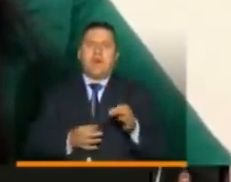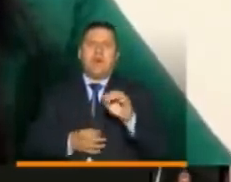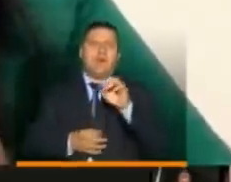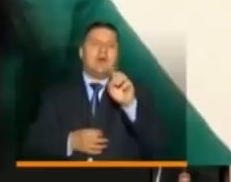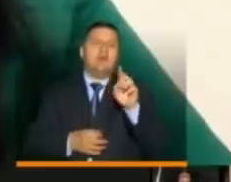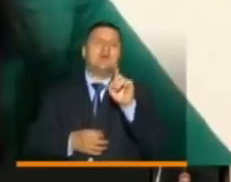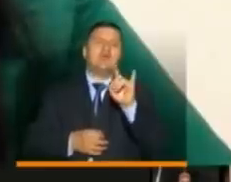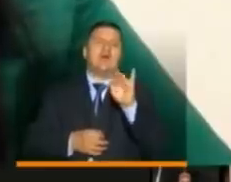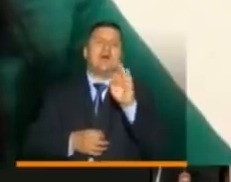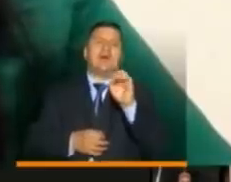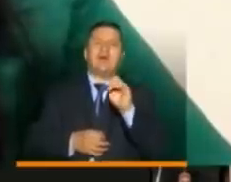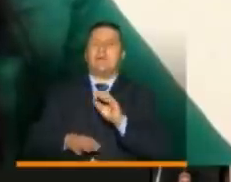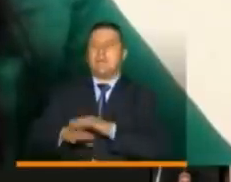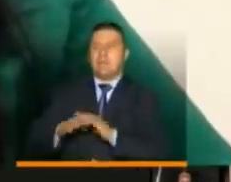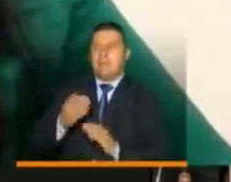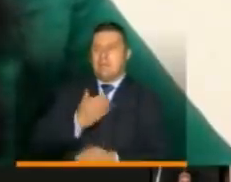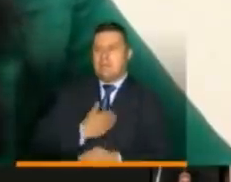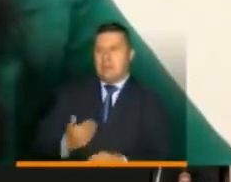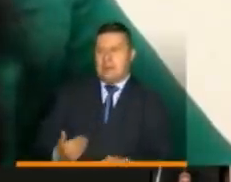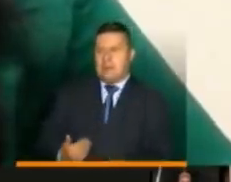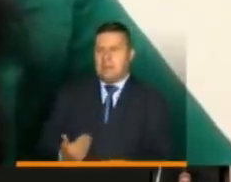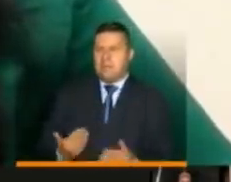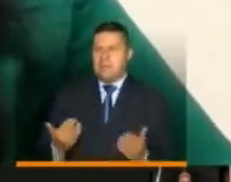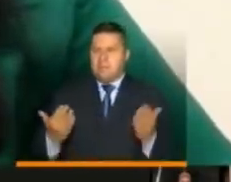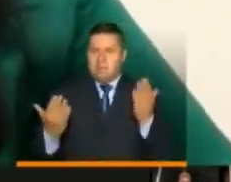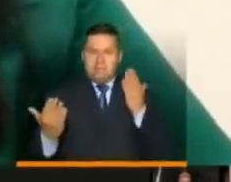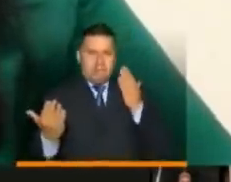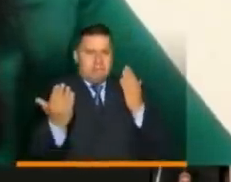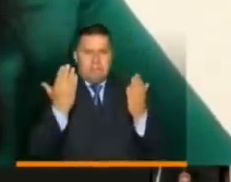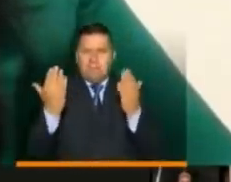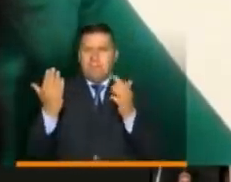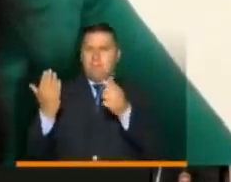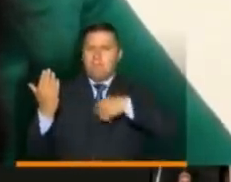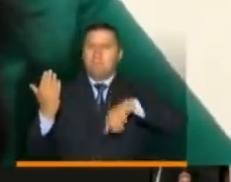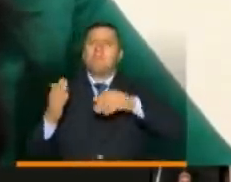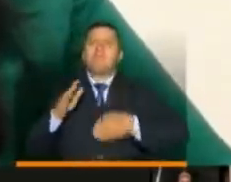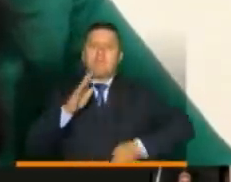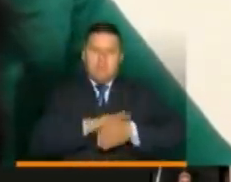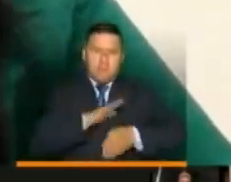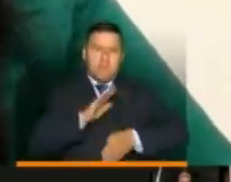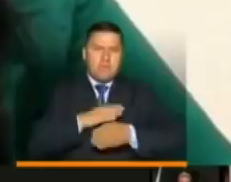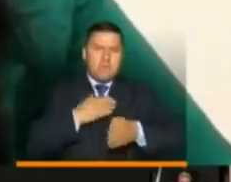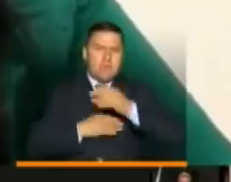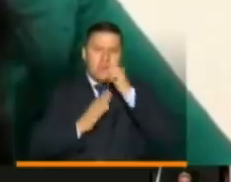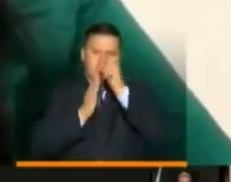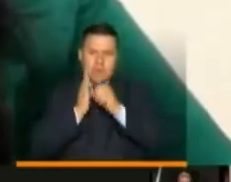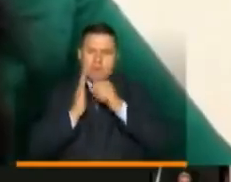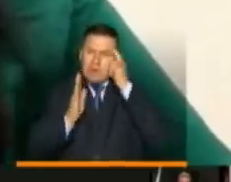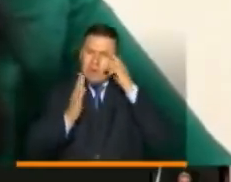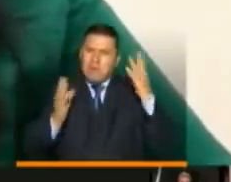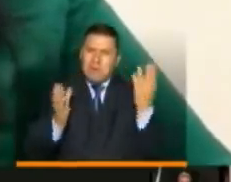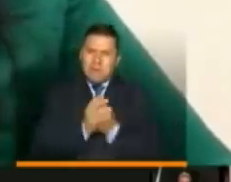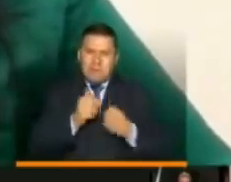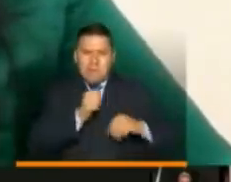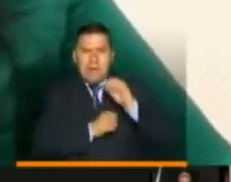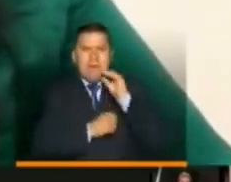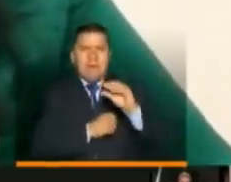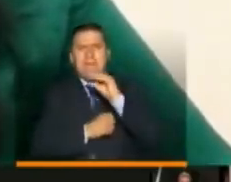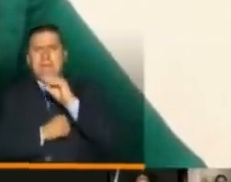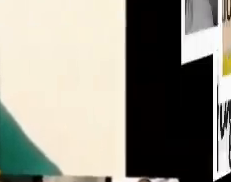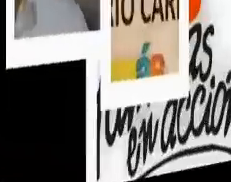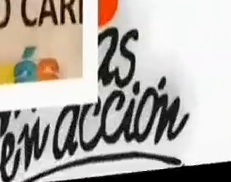de Suaita. Presidente, paralelamente, quisiera contarle que nosotros seguimos con los programas de inclusión productiva y de